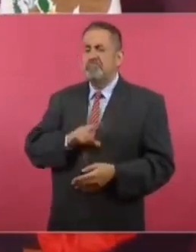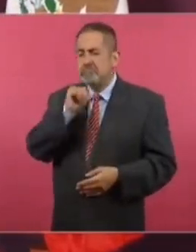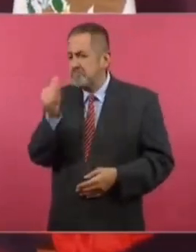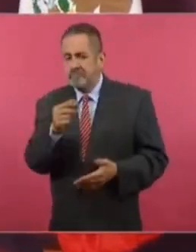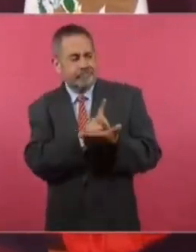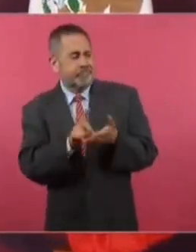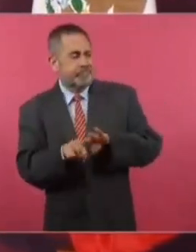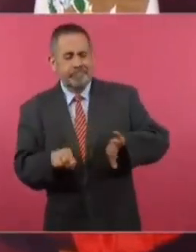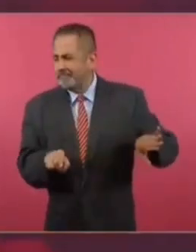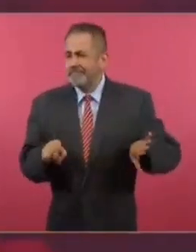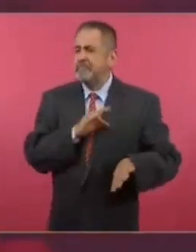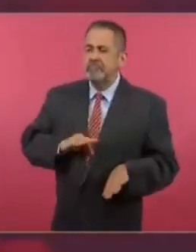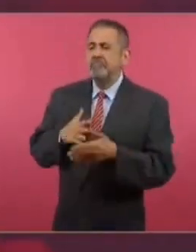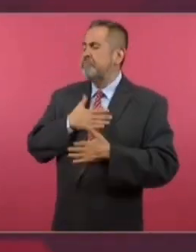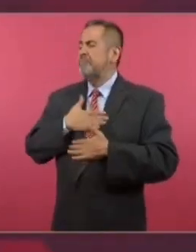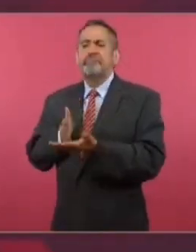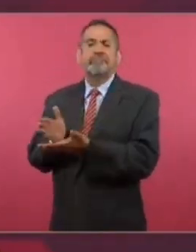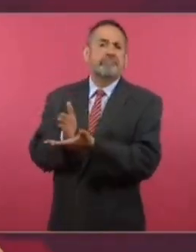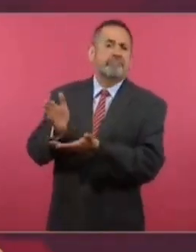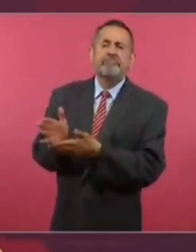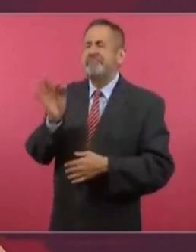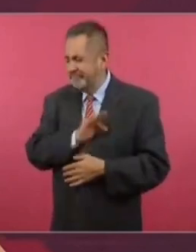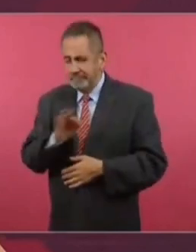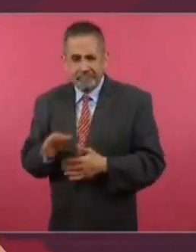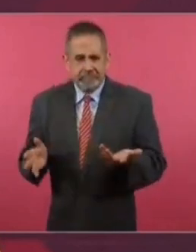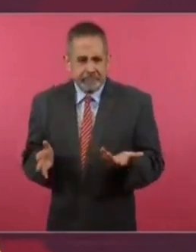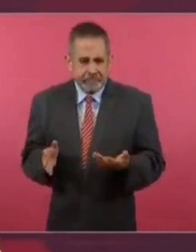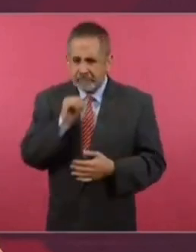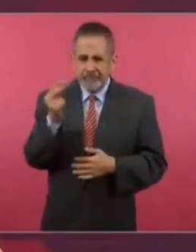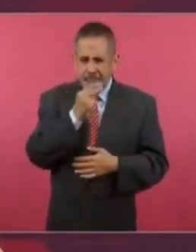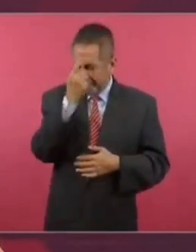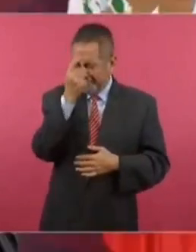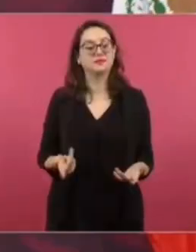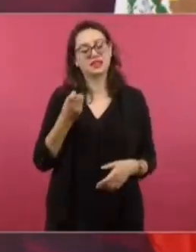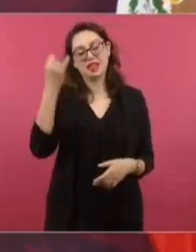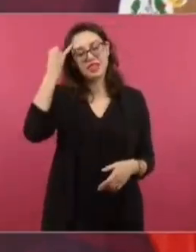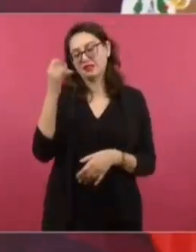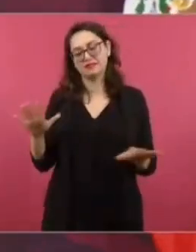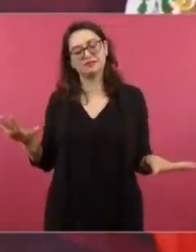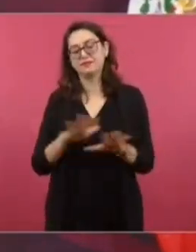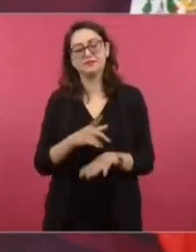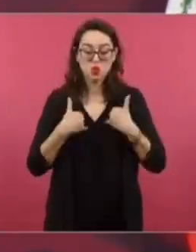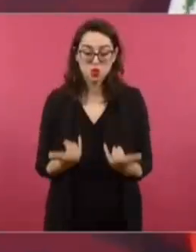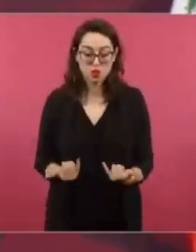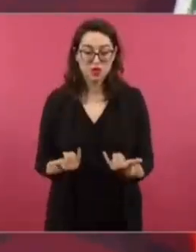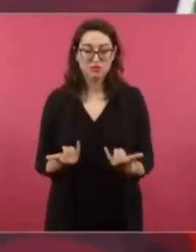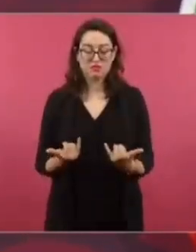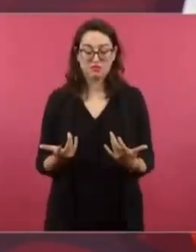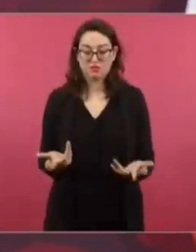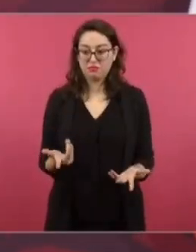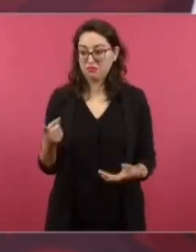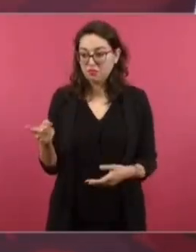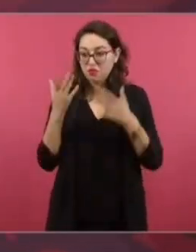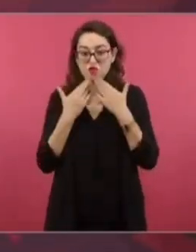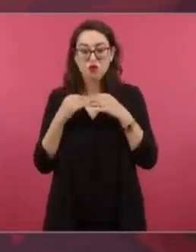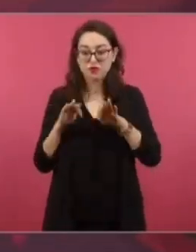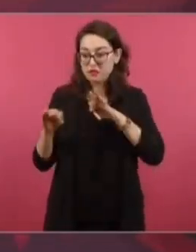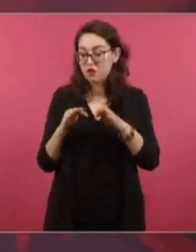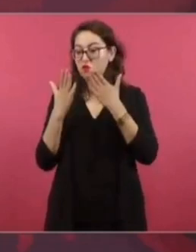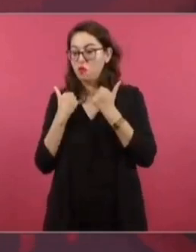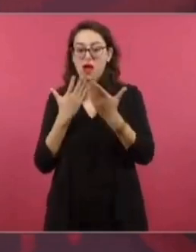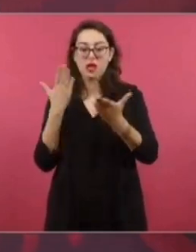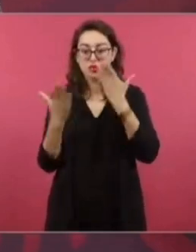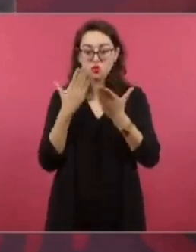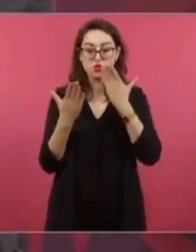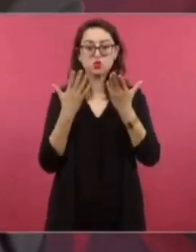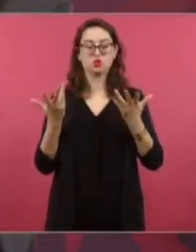sin estar pensando solo en lo material. Si un joven no tiene empleo, no está estudiando,